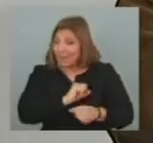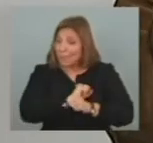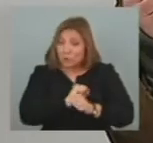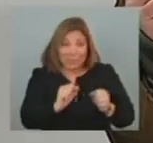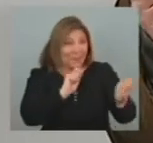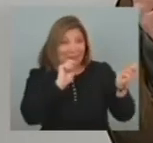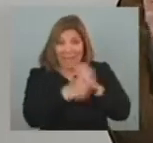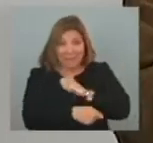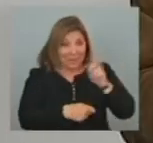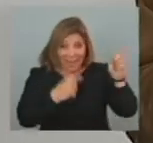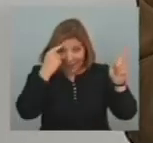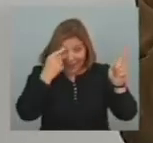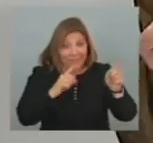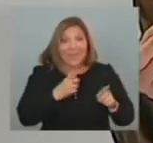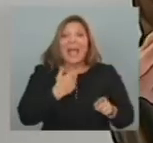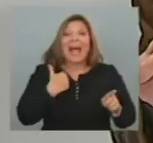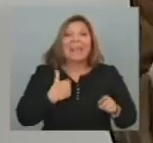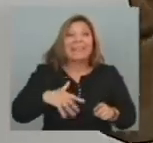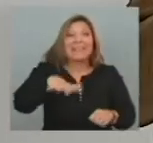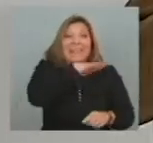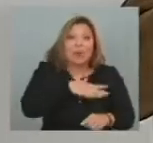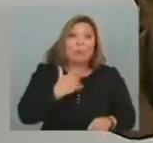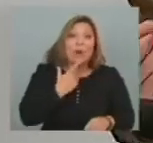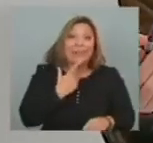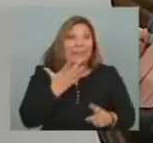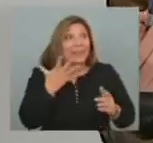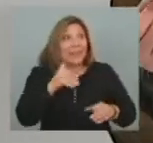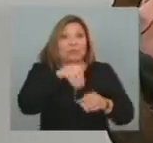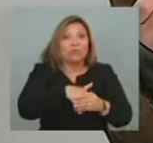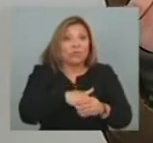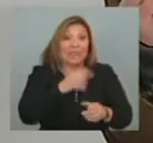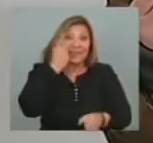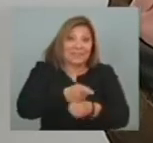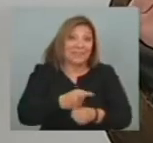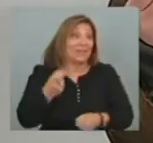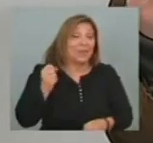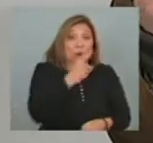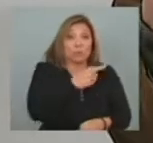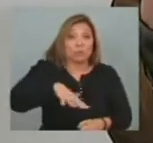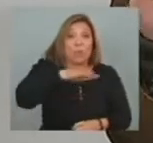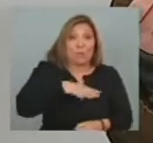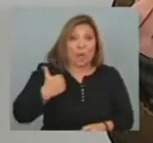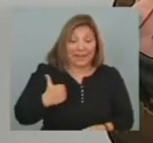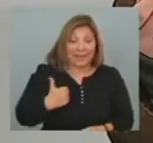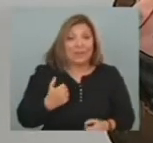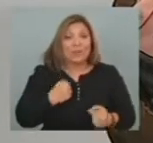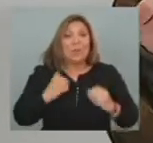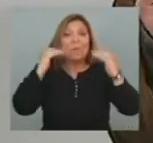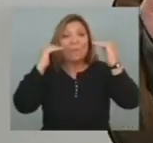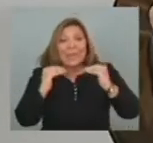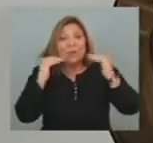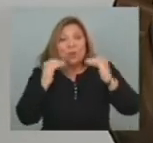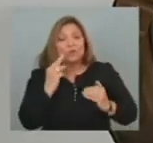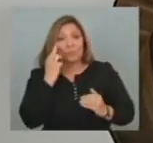Que en todo caso Esa política La cambiarán Los argentinos Si entienden Que la tienen que cambiar Y nosotros Tenemos que intentar Minimizar esos efectos